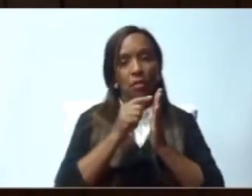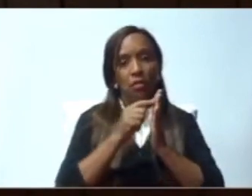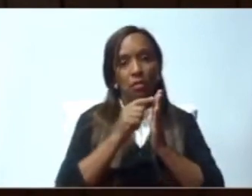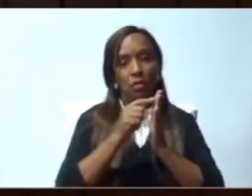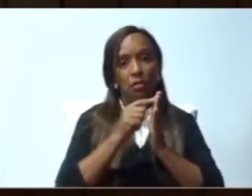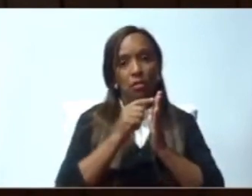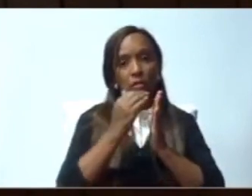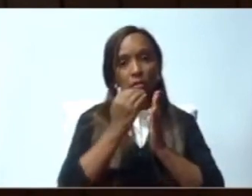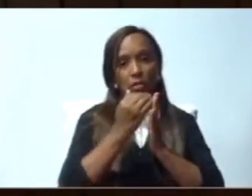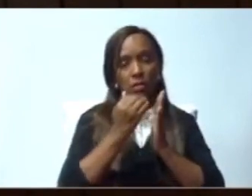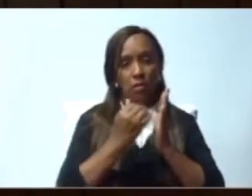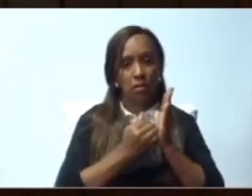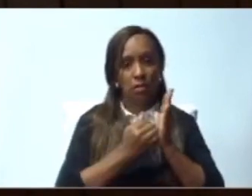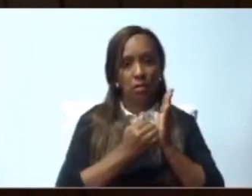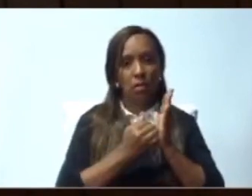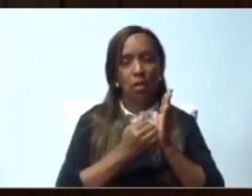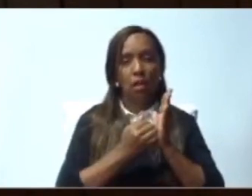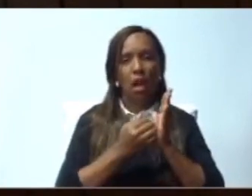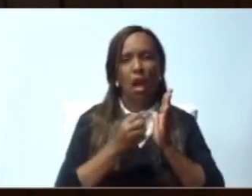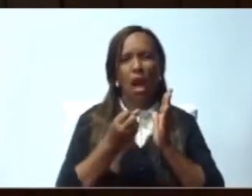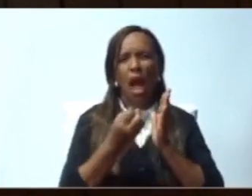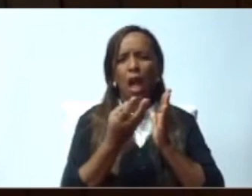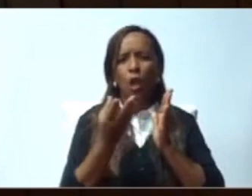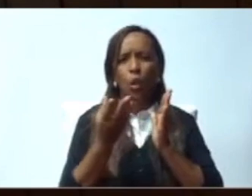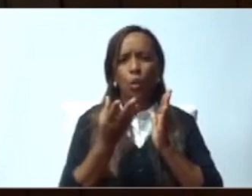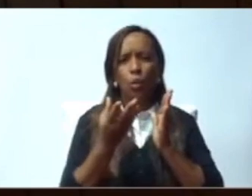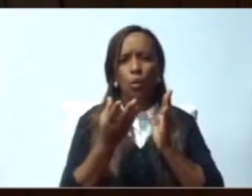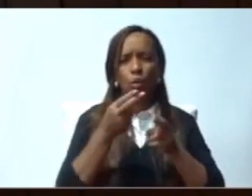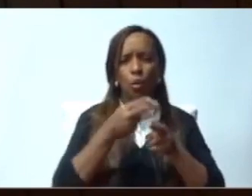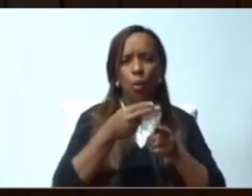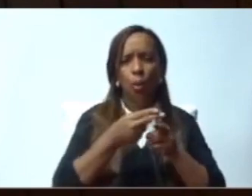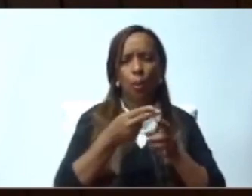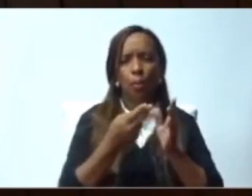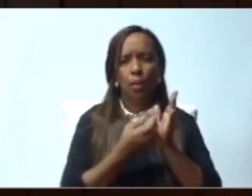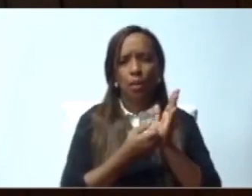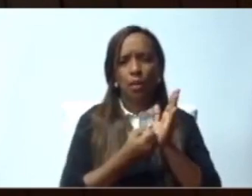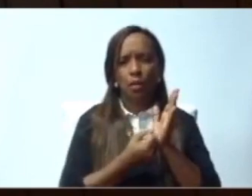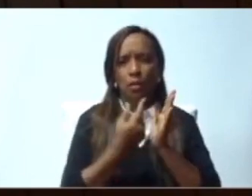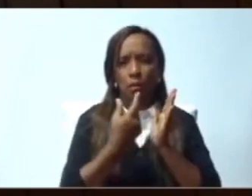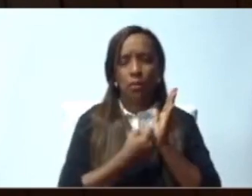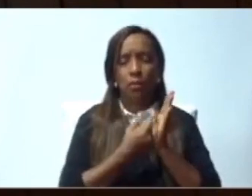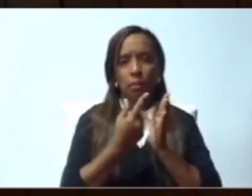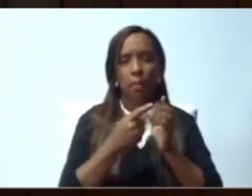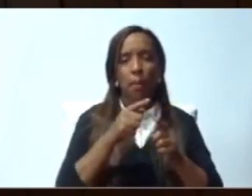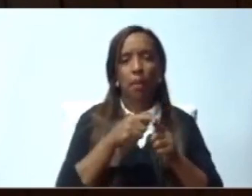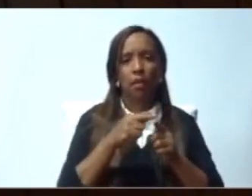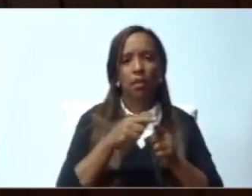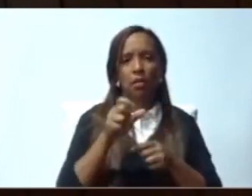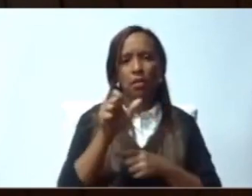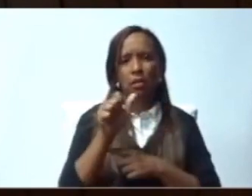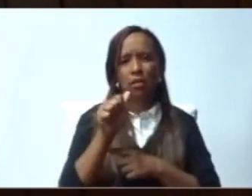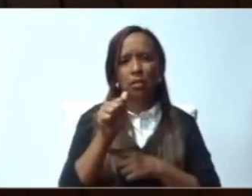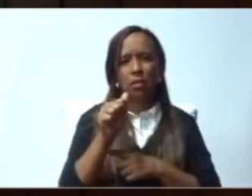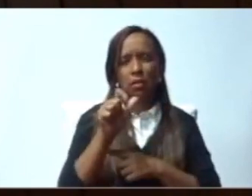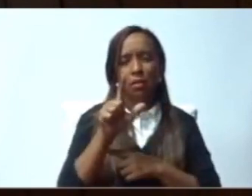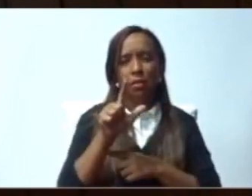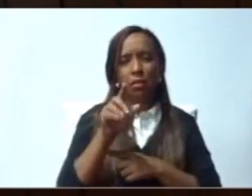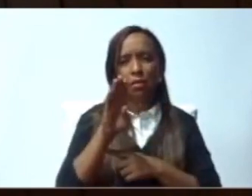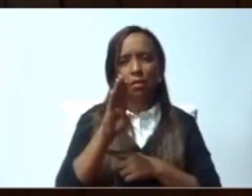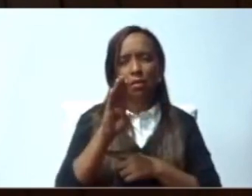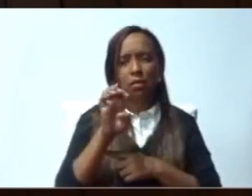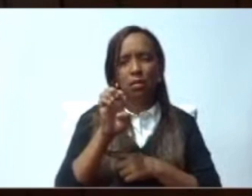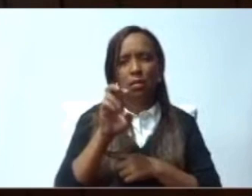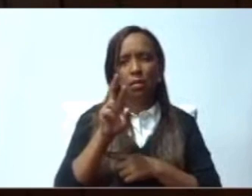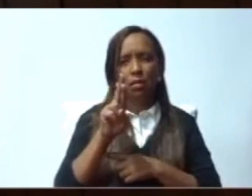cargo de Manuel Abraham Lleara, y el número 25, a cargo de Alberto Correa, por estar contenidos